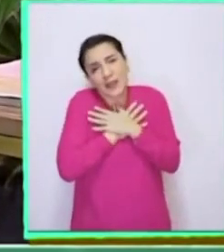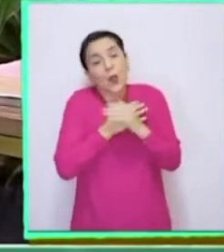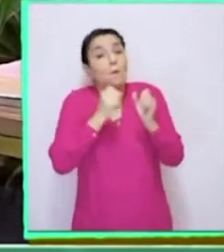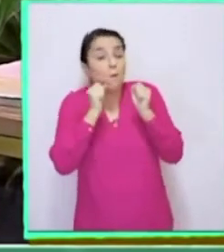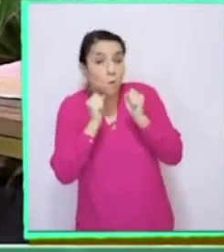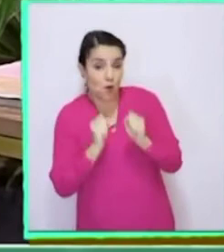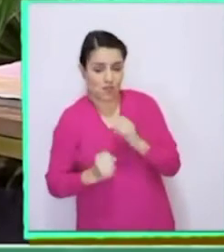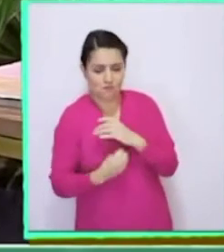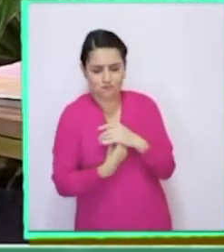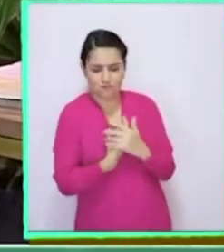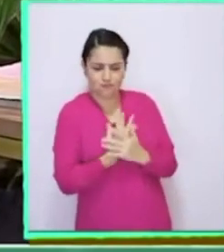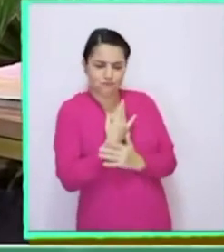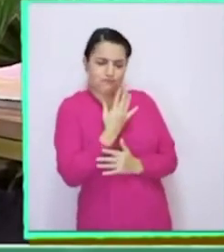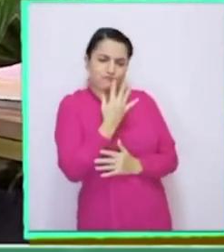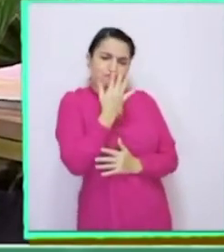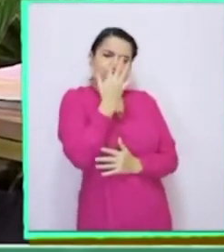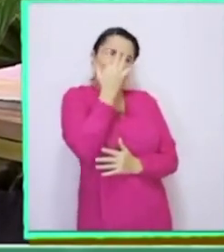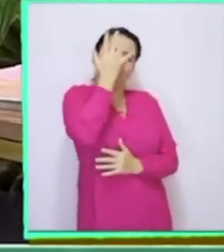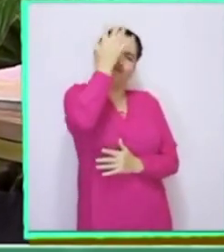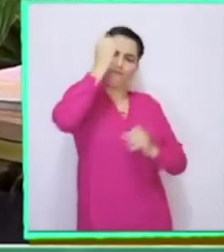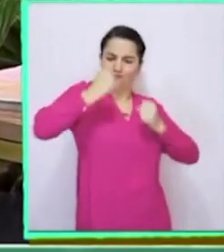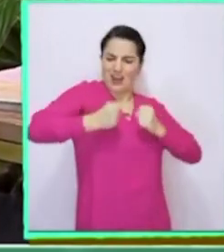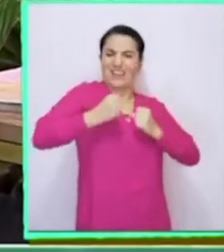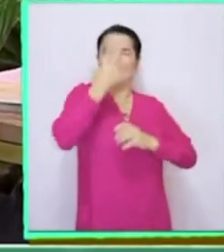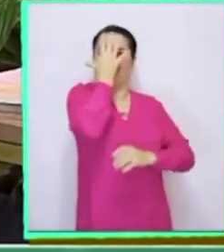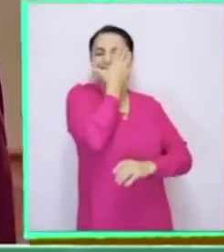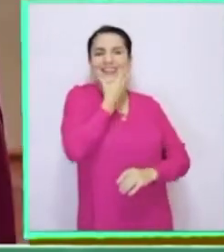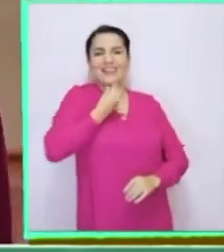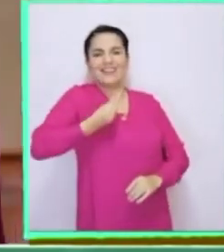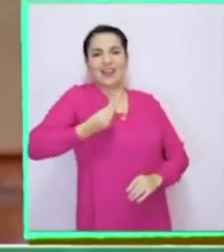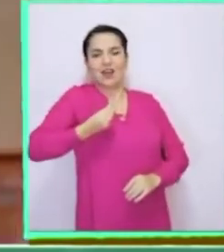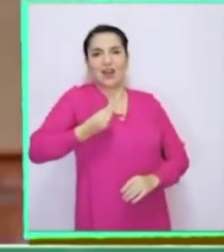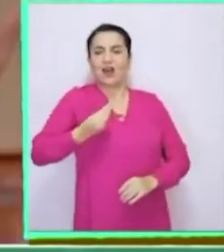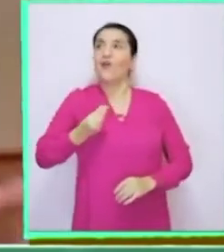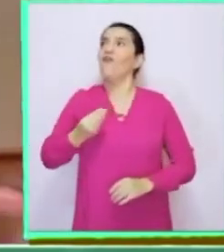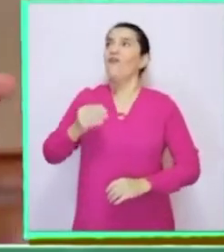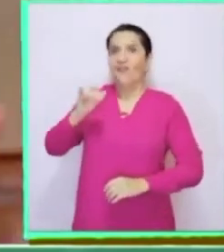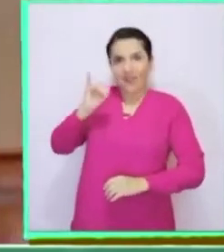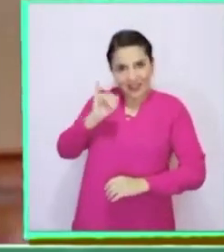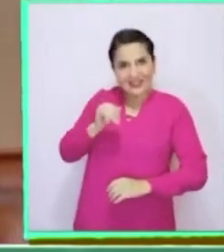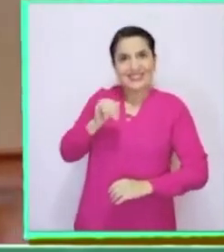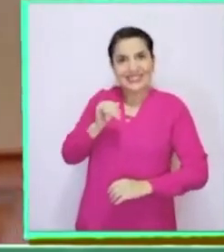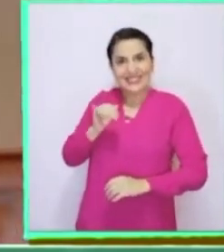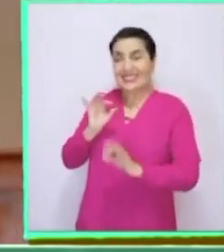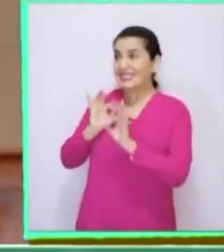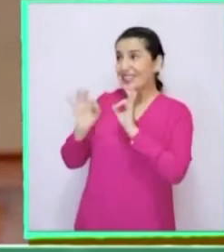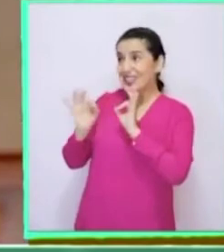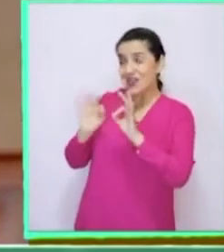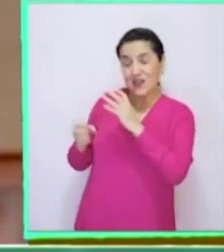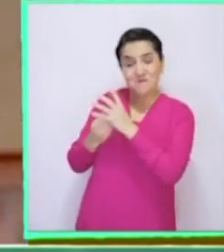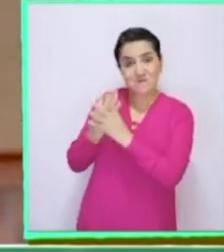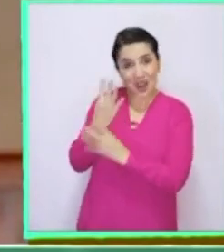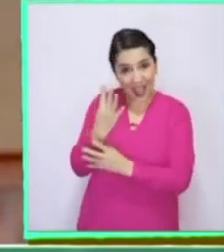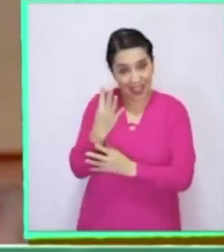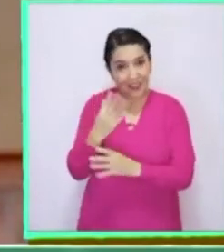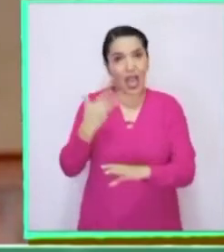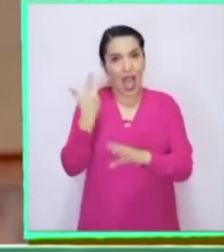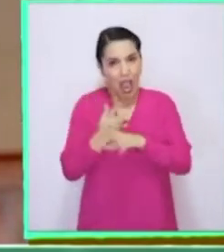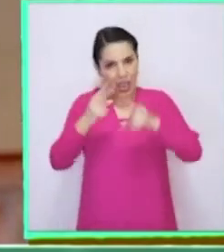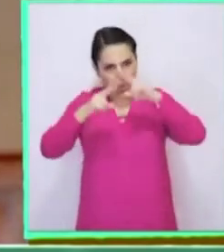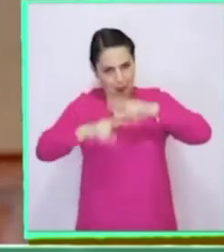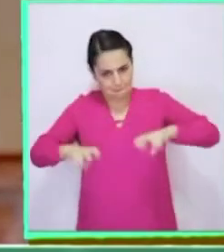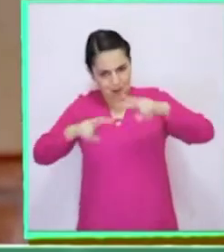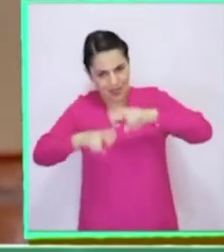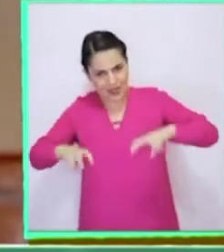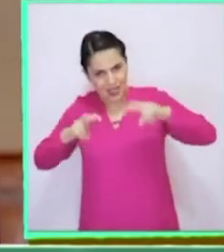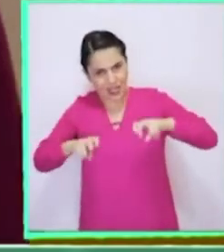podremos crecer más fuertes y lindas. Tiene toda la razón, señora planta. De hecho, hay un estudio